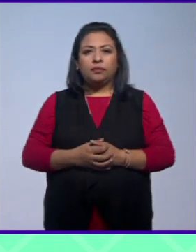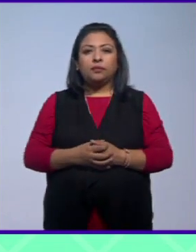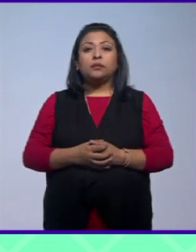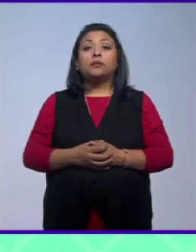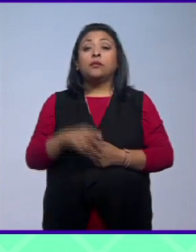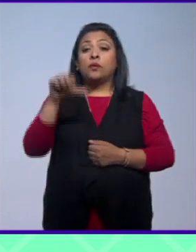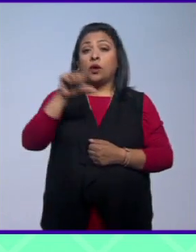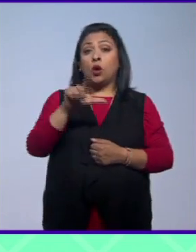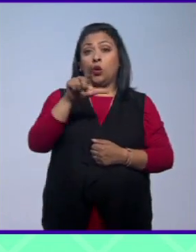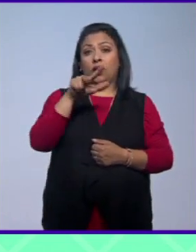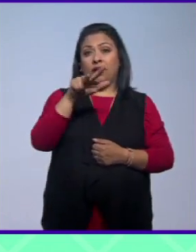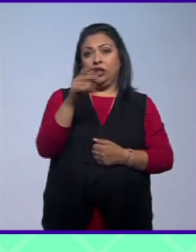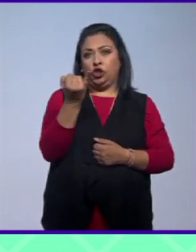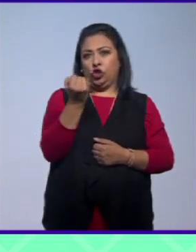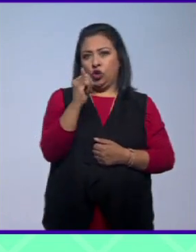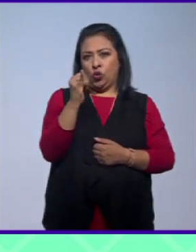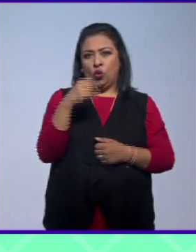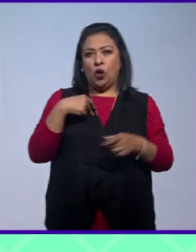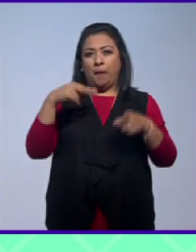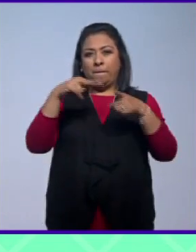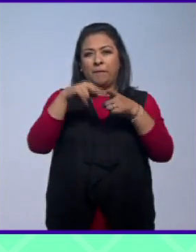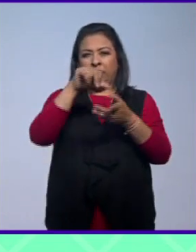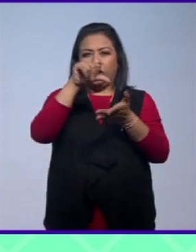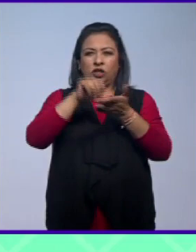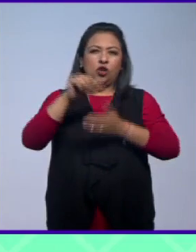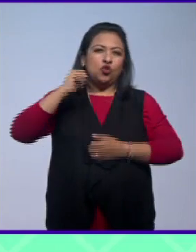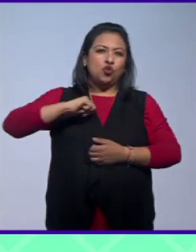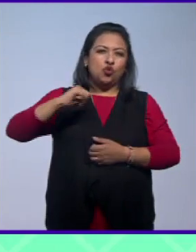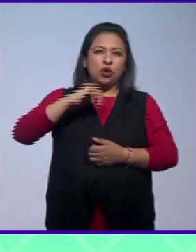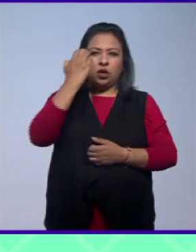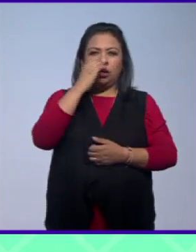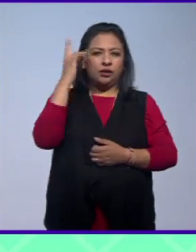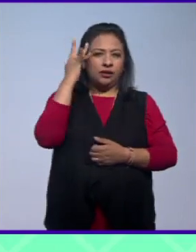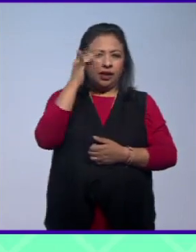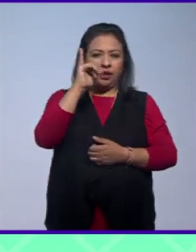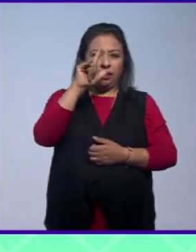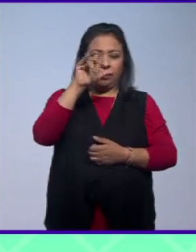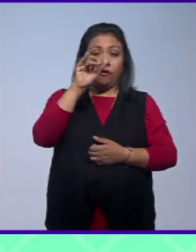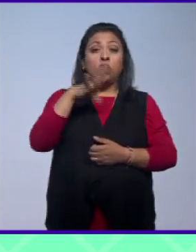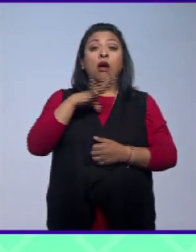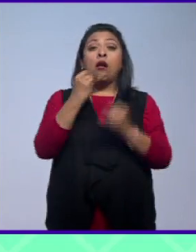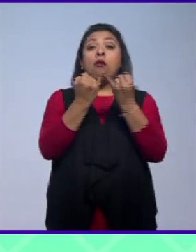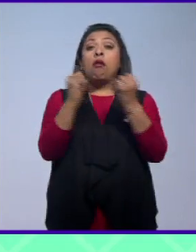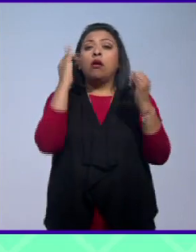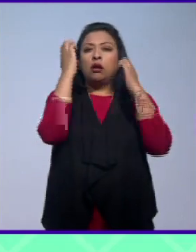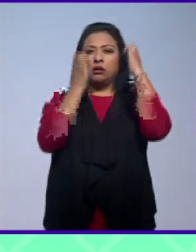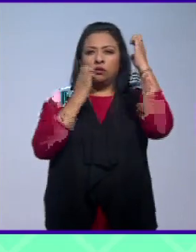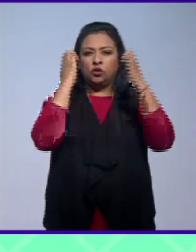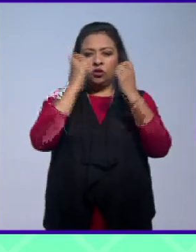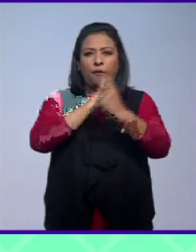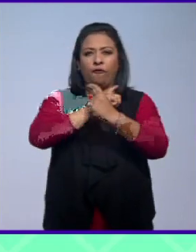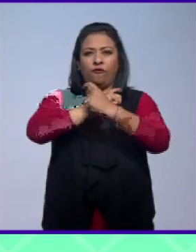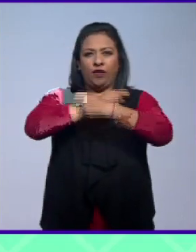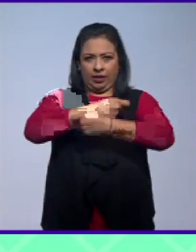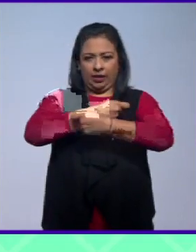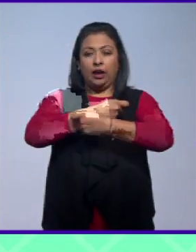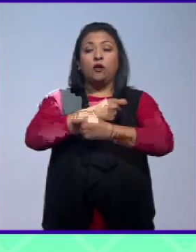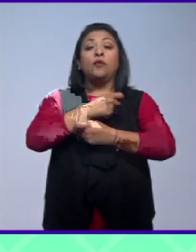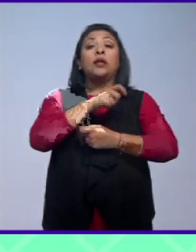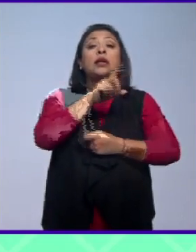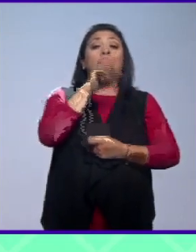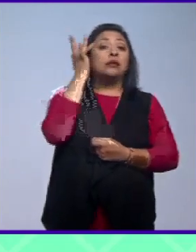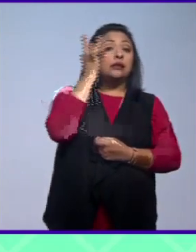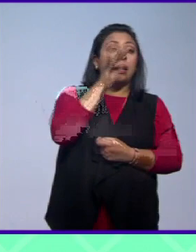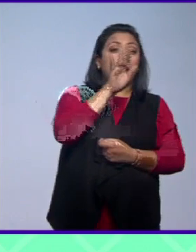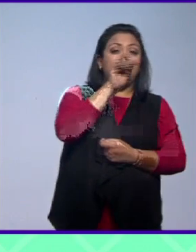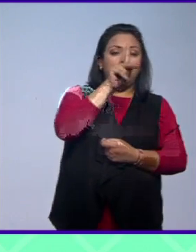Este lunes 18 de junio, en el patio central del antiguo colegio de San Ildefonso, fue inaugurada la exposición Vaticano, de San Pedro a San